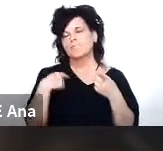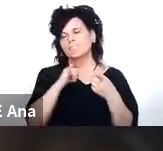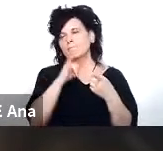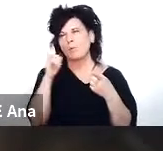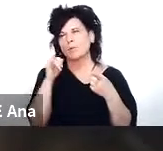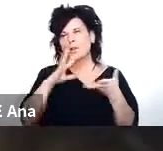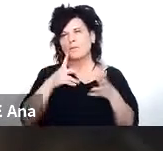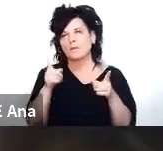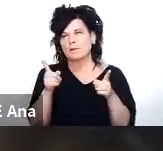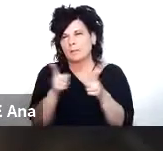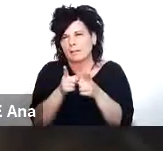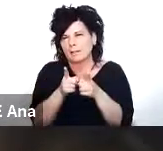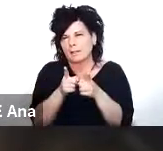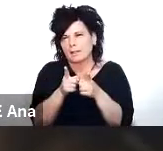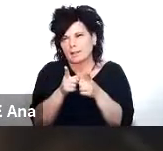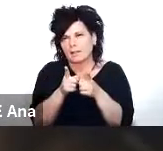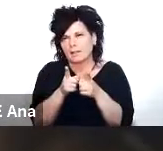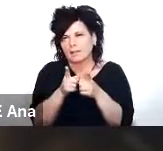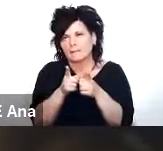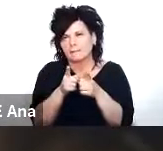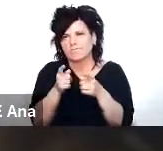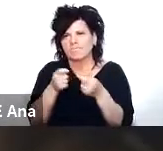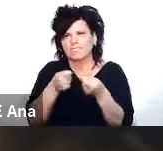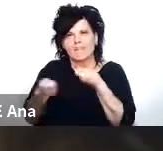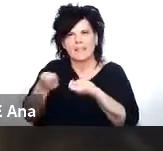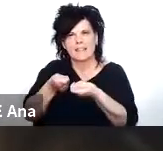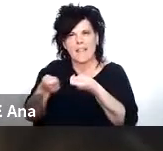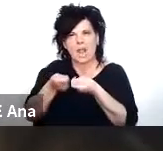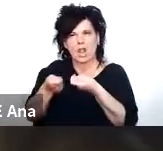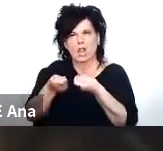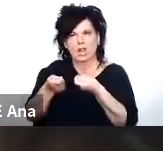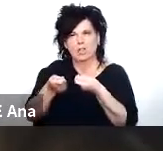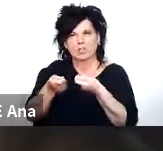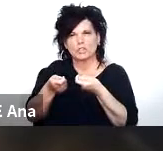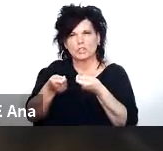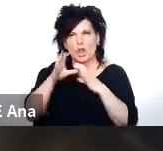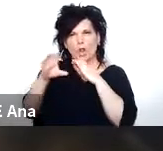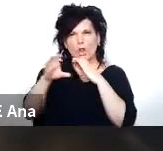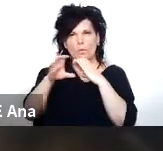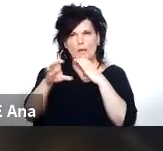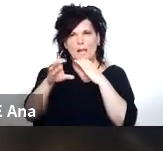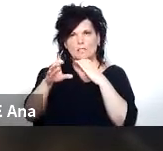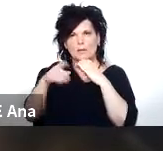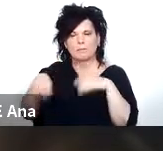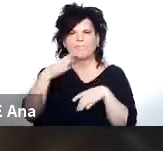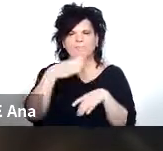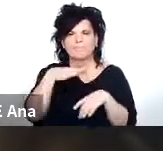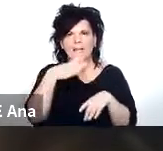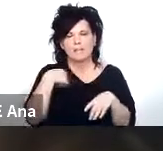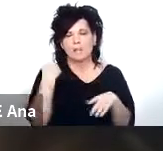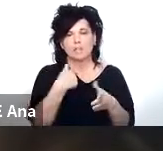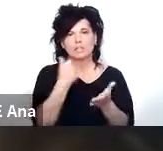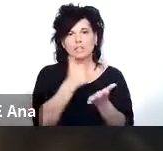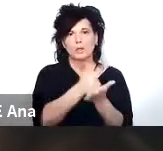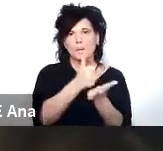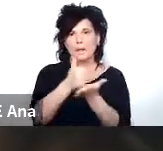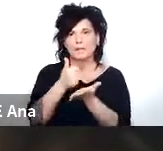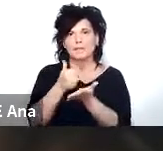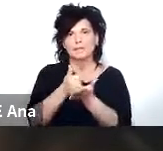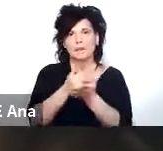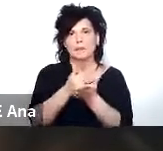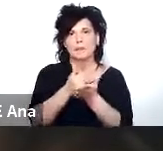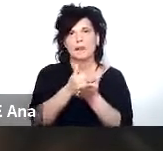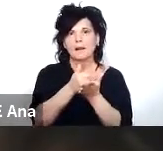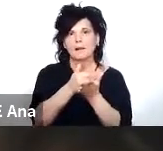brevemente cómo es el mercado de telecomunicaciones para que se entienda el lugar en el que nosotros vamos a estar participando existen los grandes carreras